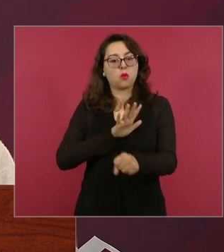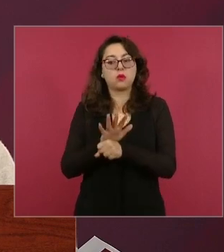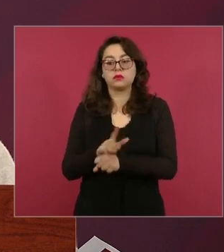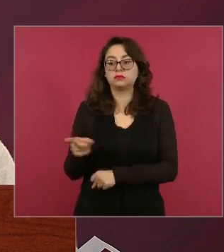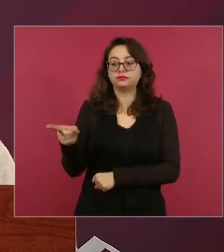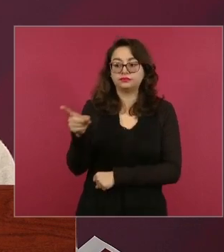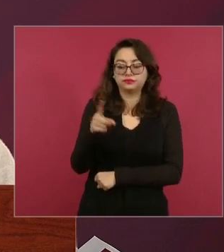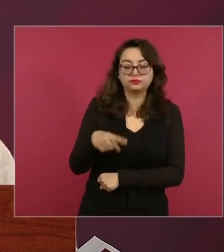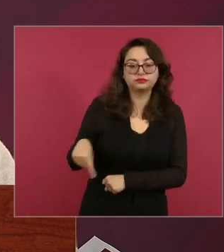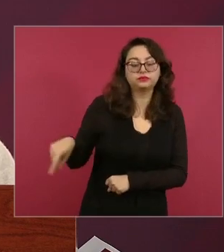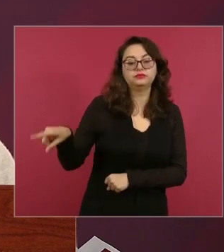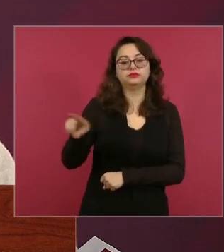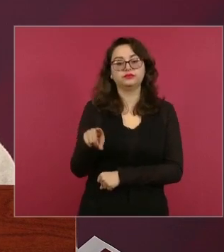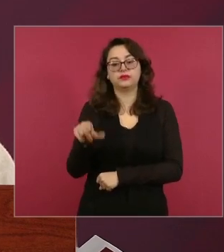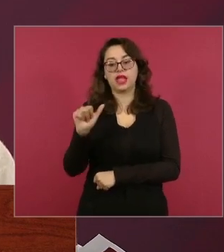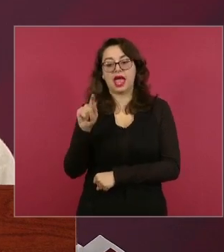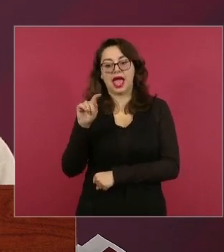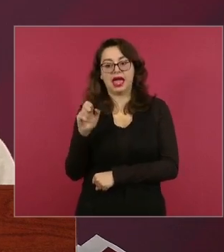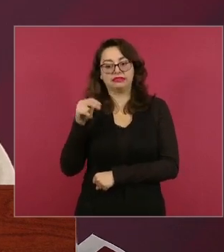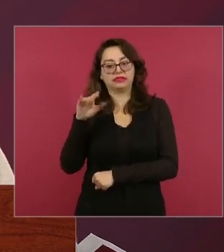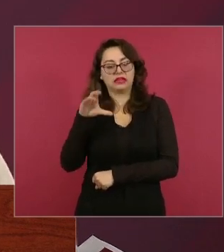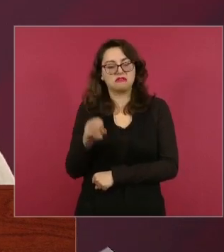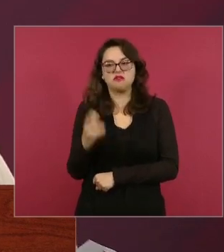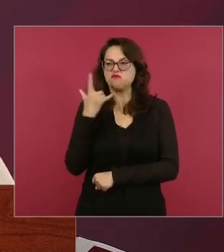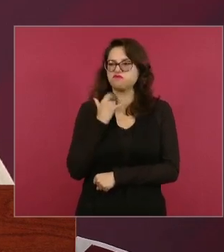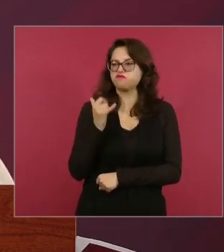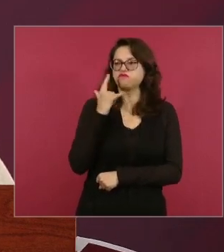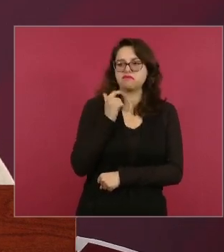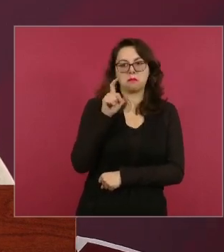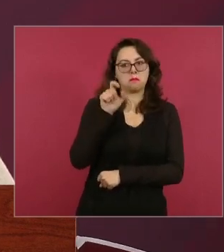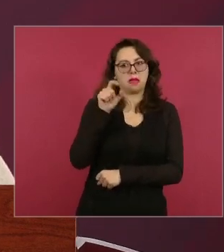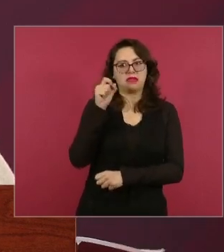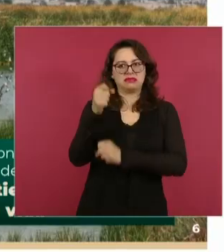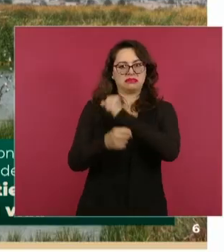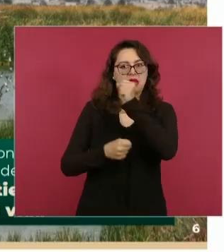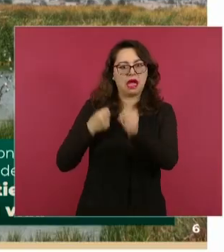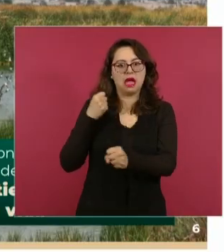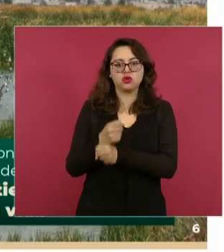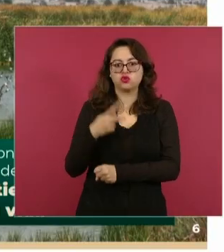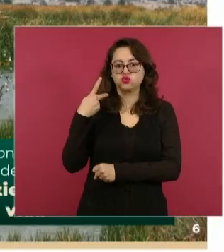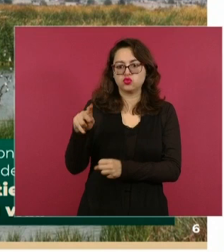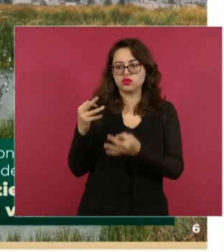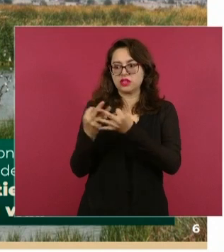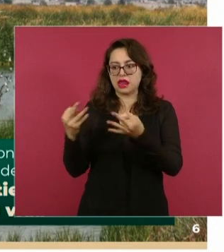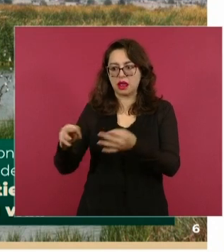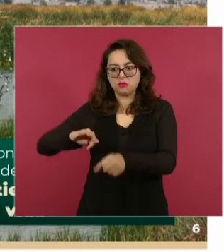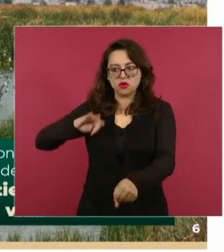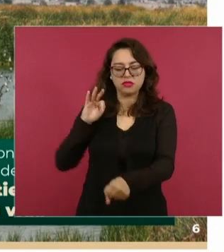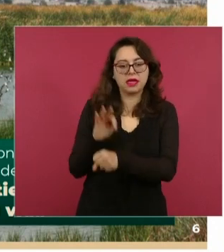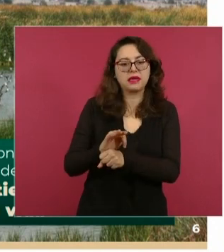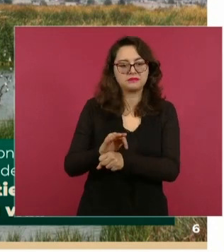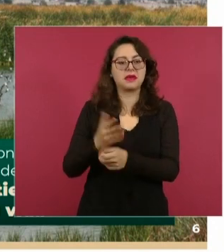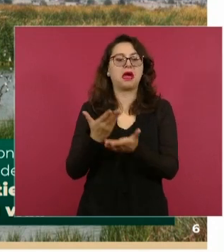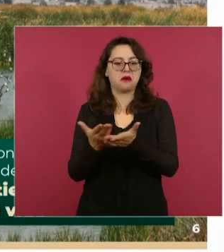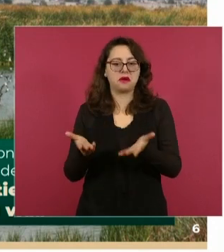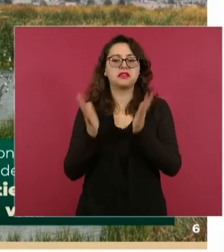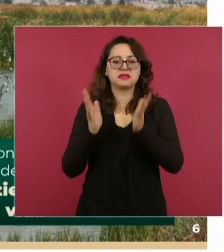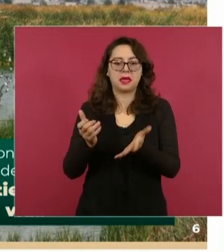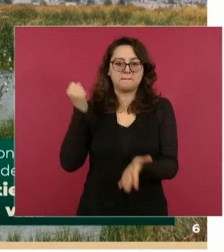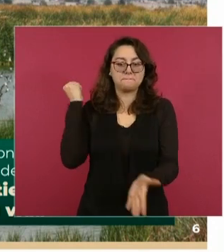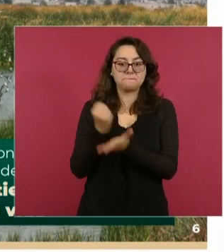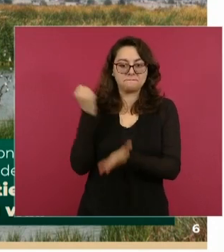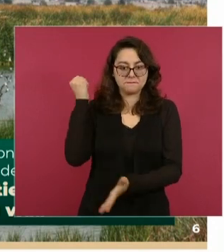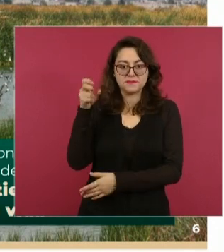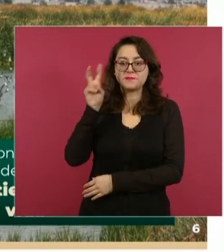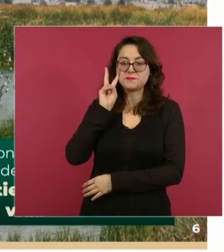de la Tierra, mejor conocidos como Atenco. Esta área de protección de recursos naturales se logra con